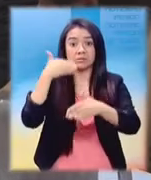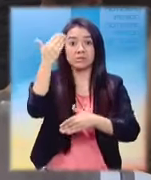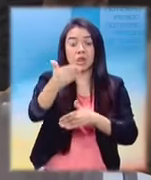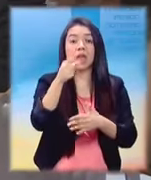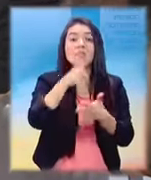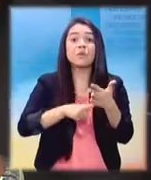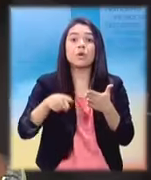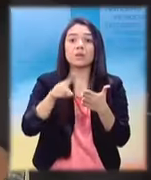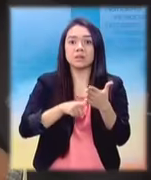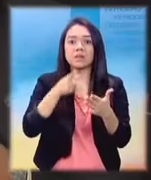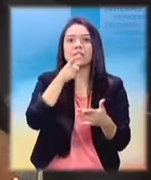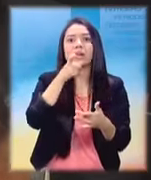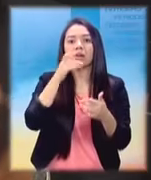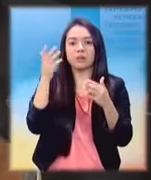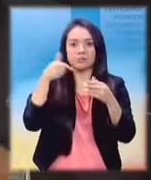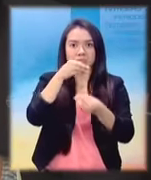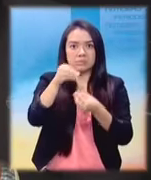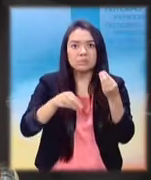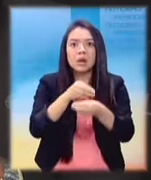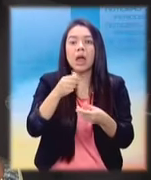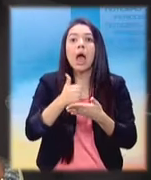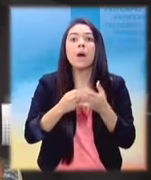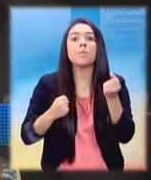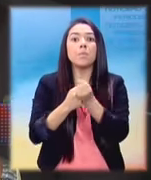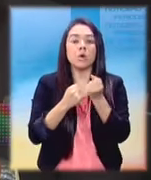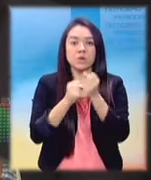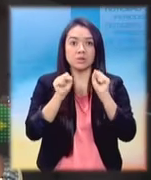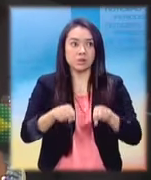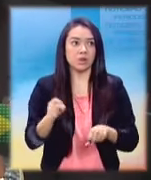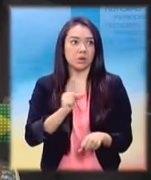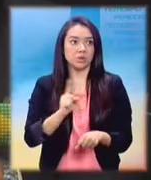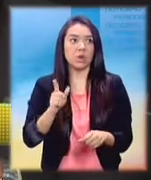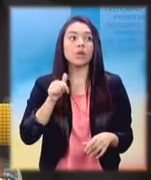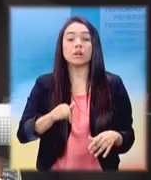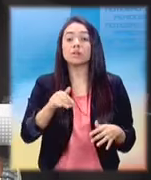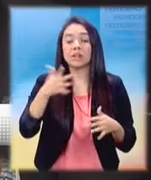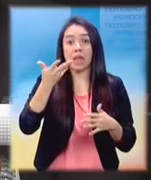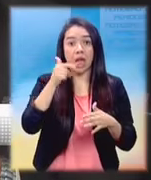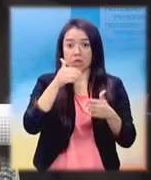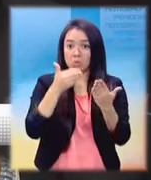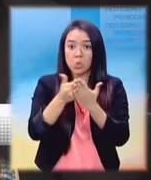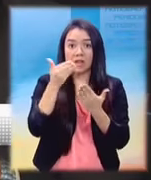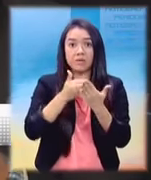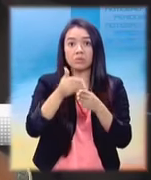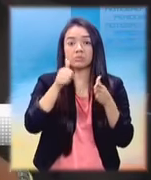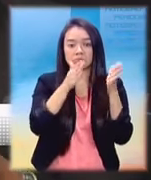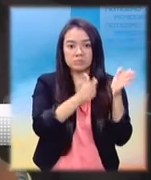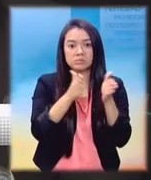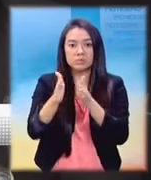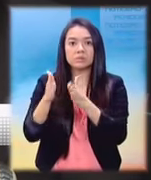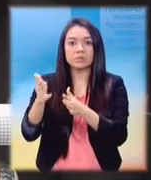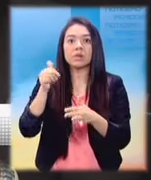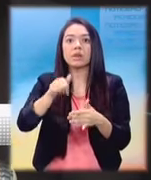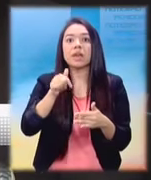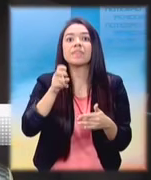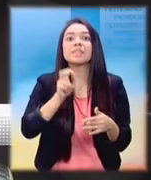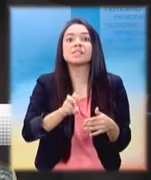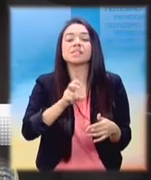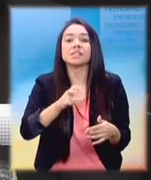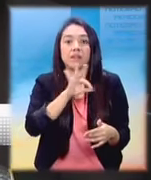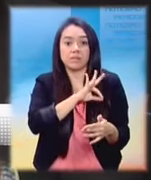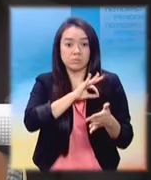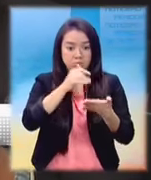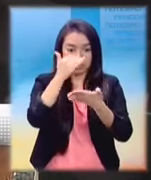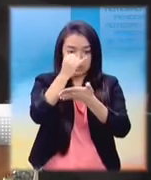El conflicto bélico, el problema fiscal que tenemos, presupuesto fiscal que tenemos en Estados Unidos,